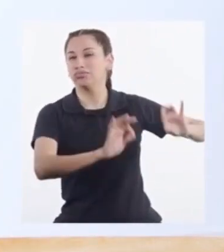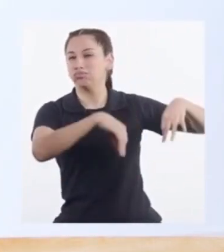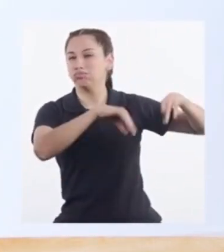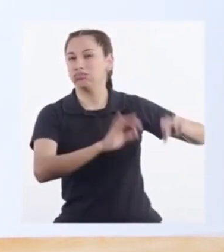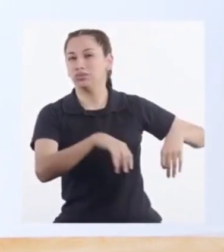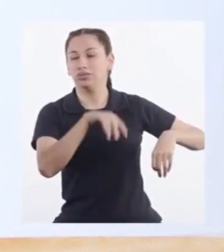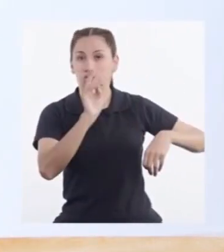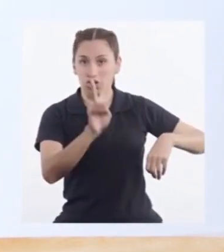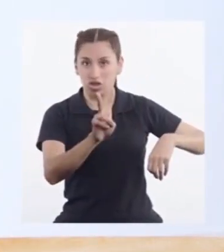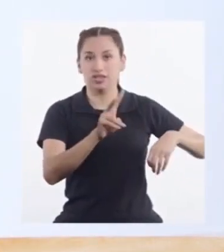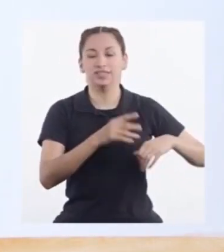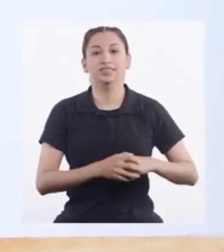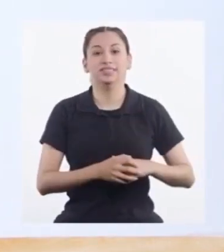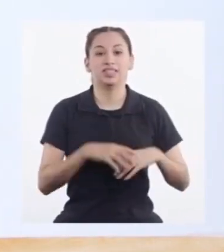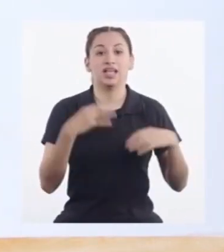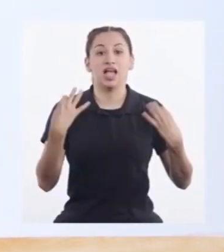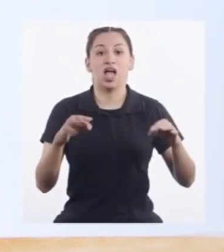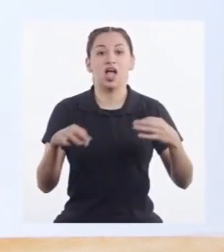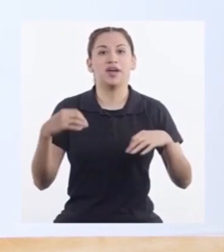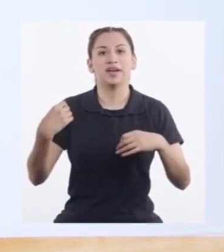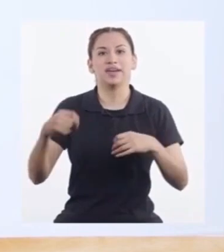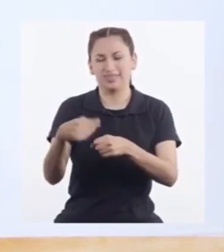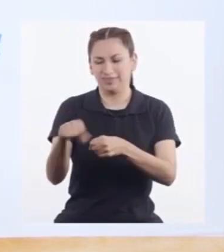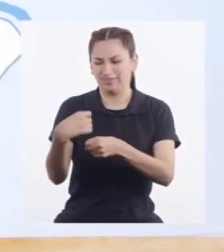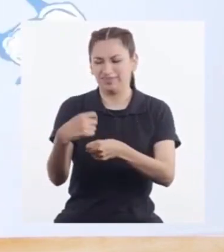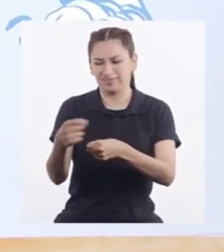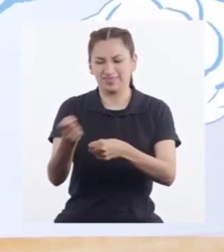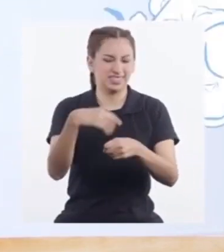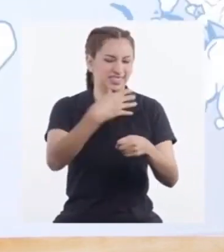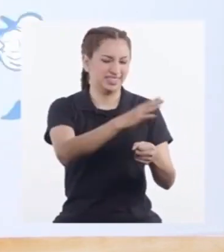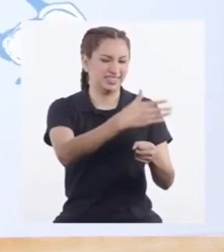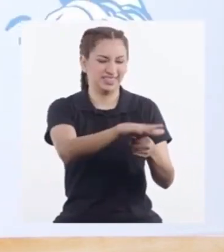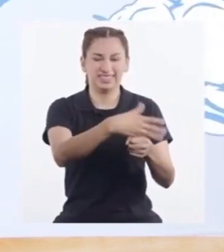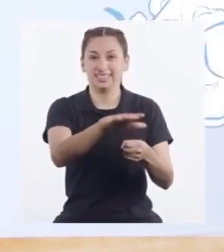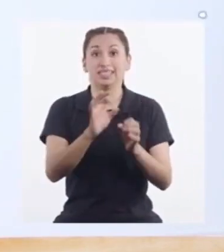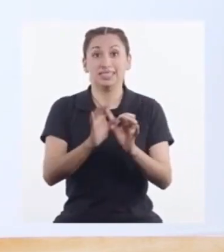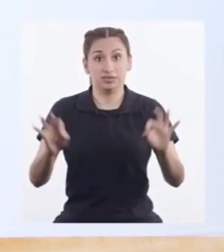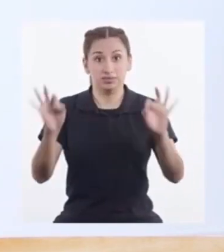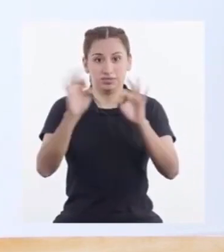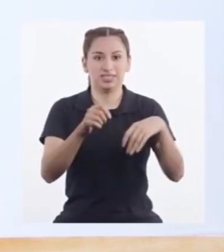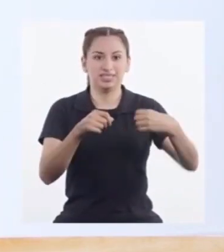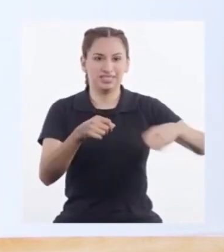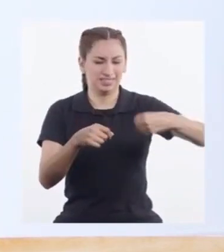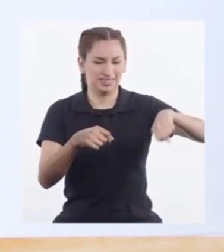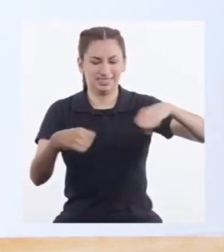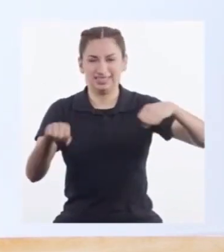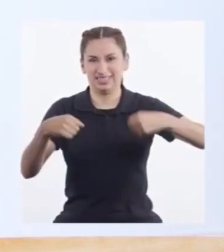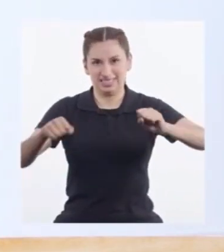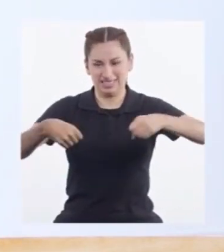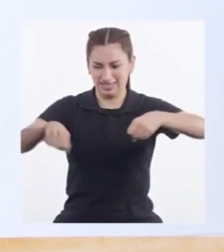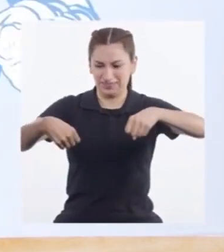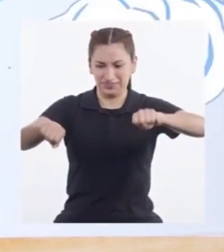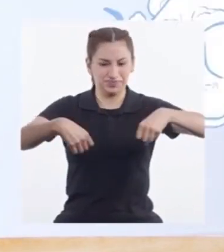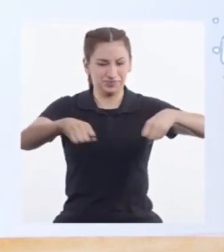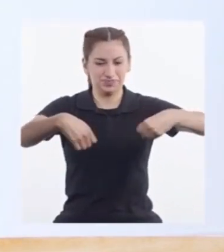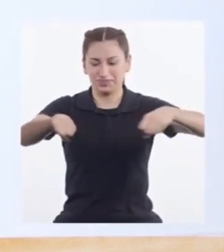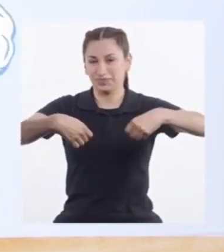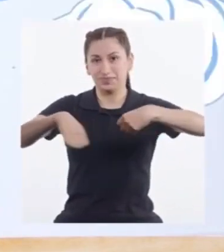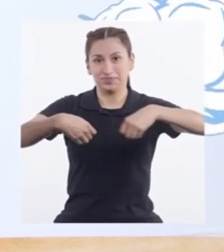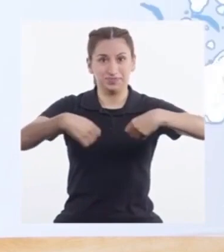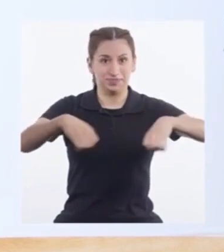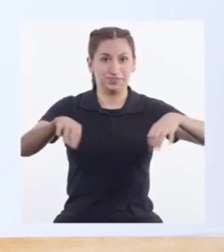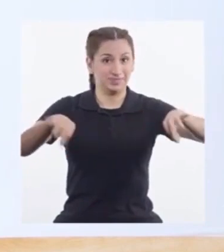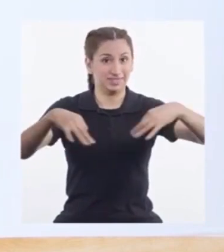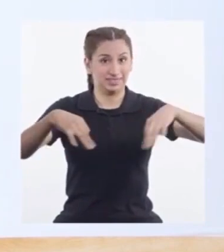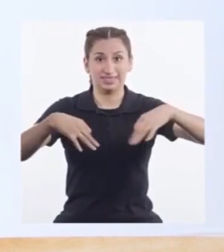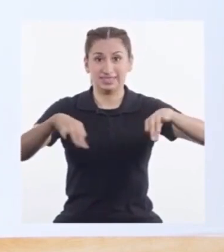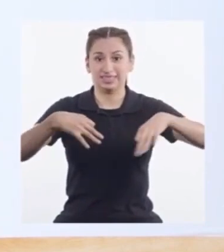es Muy bien Las esquinas Importante Eso es Al otro lado También Muy